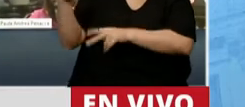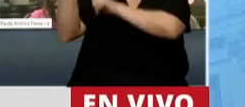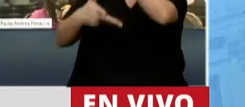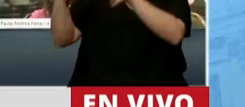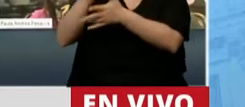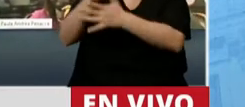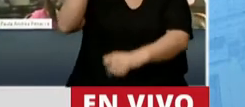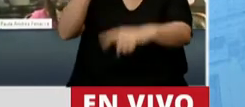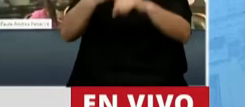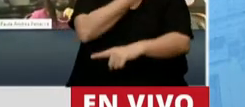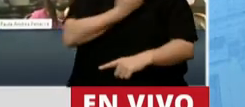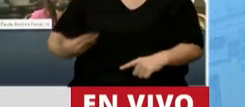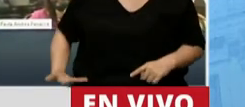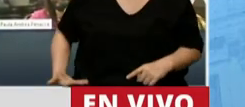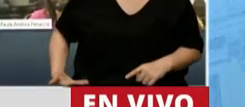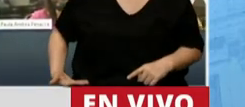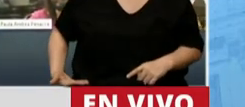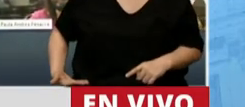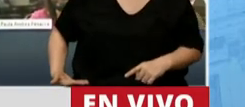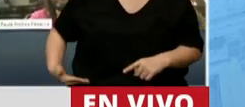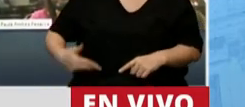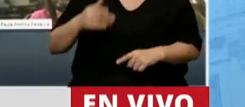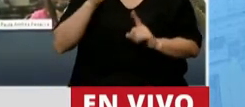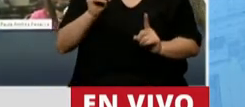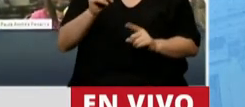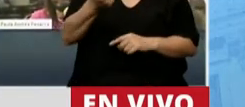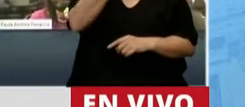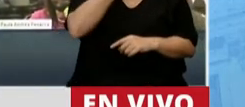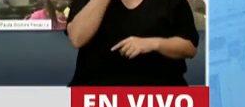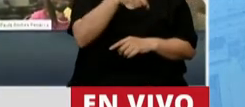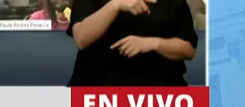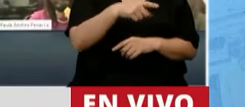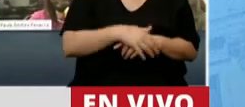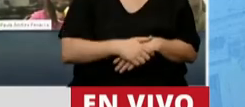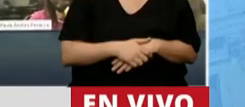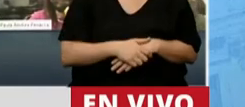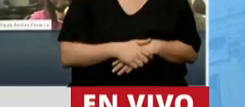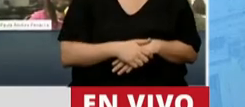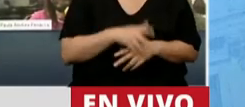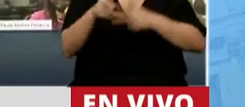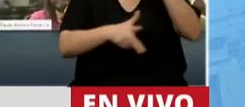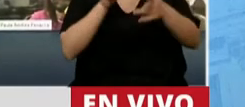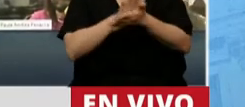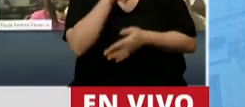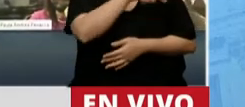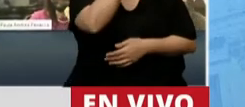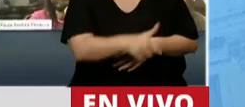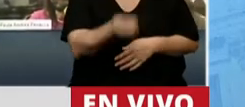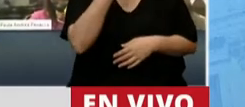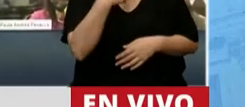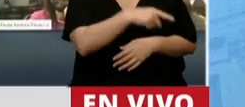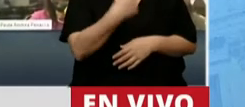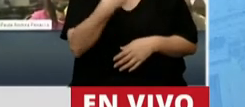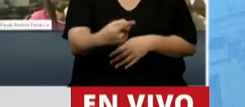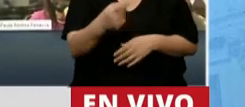expresidente de la República, el doctor Mauricio Macri, el ingeniero Mauricio Macri, donde usted habló acerca